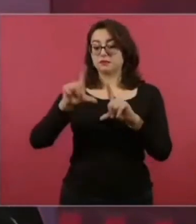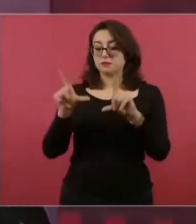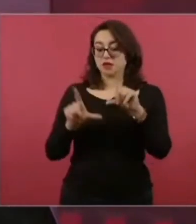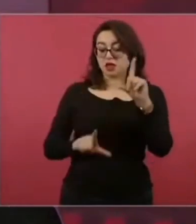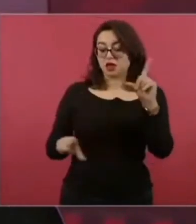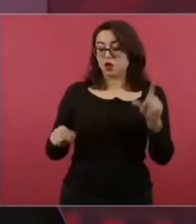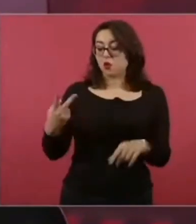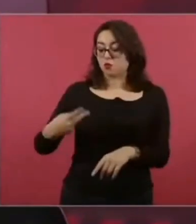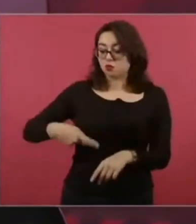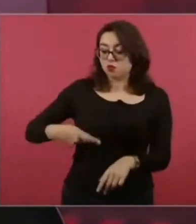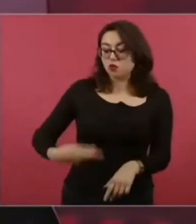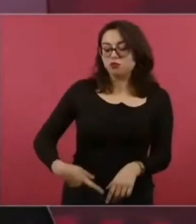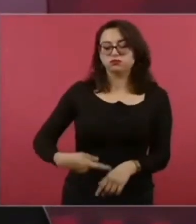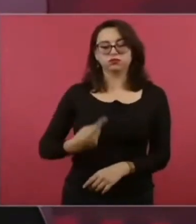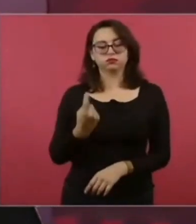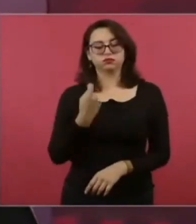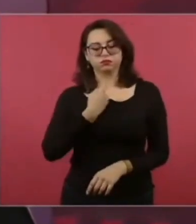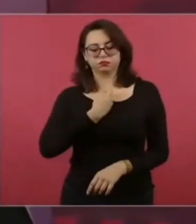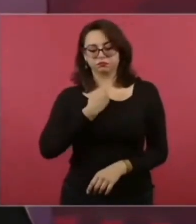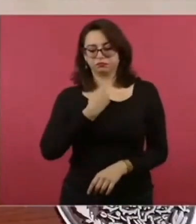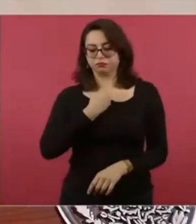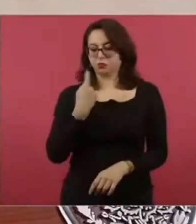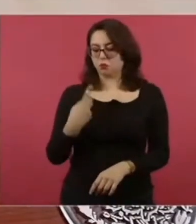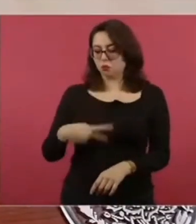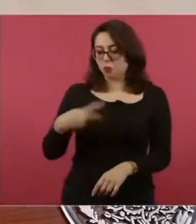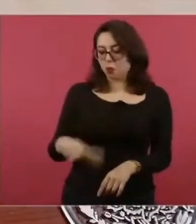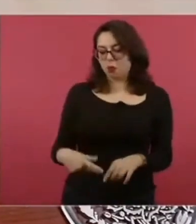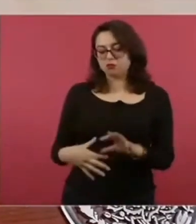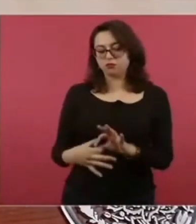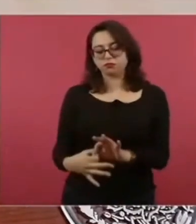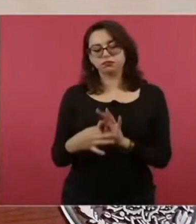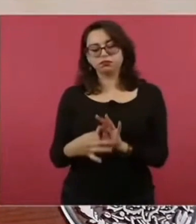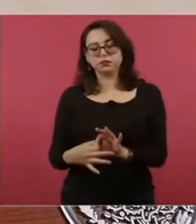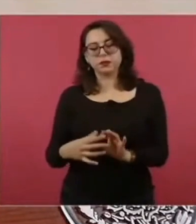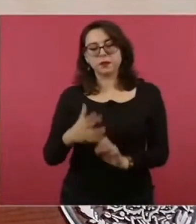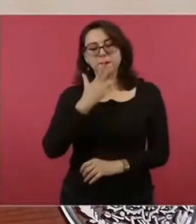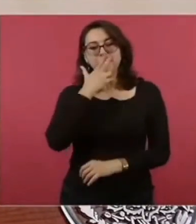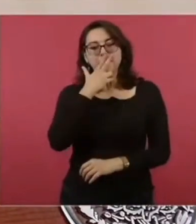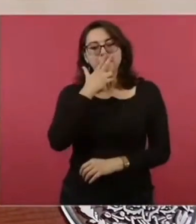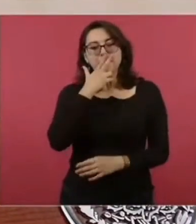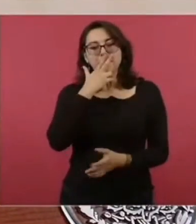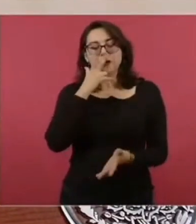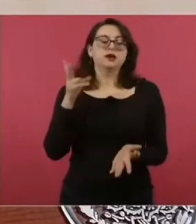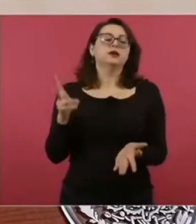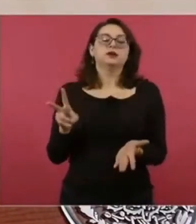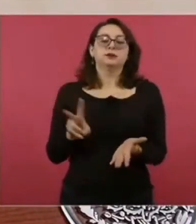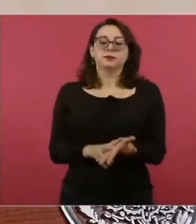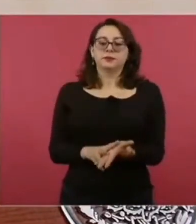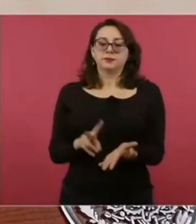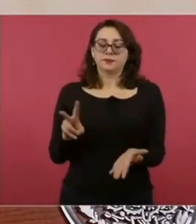fortalecer nuestra identidad. Y es también como